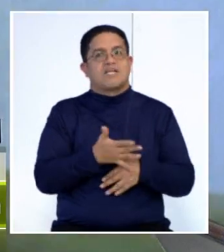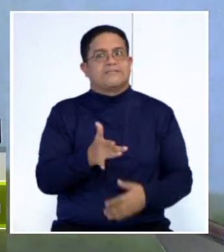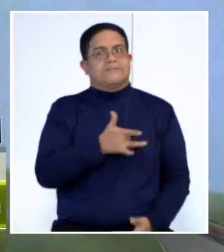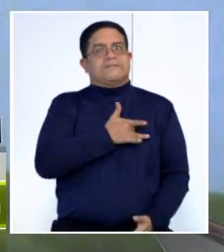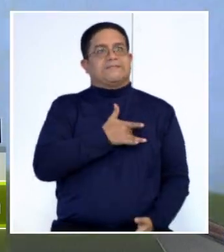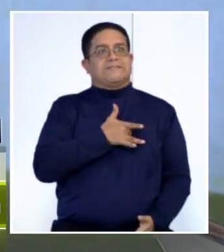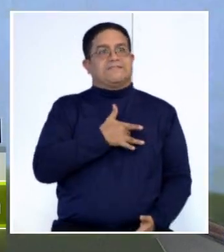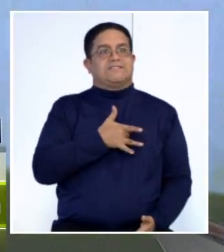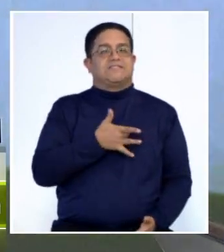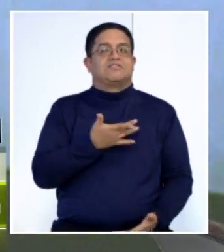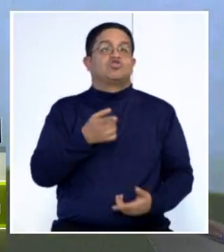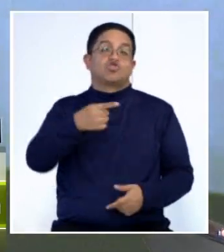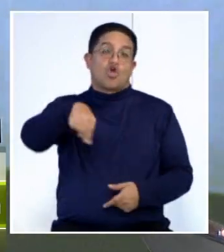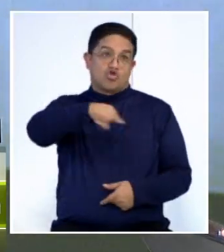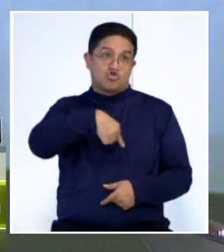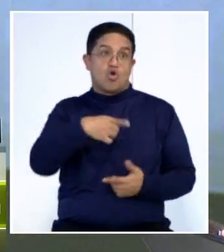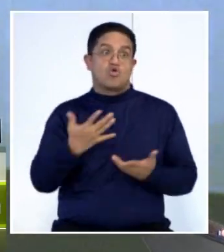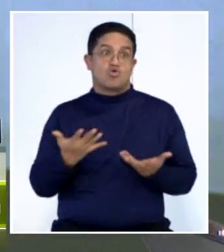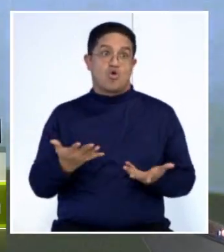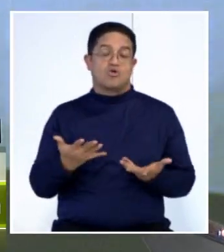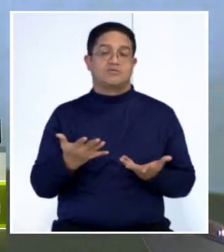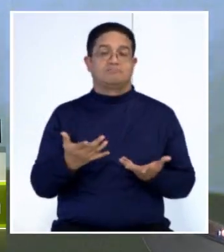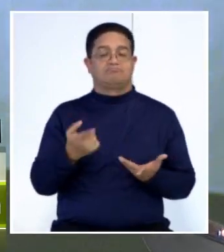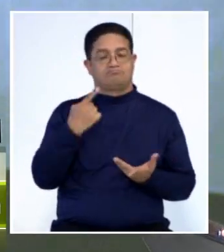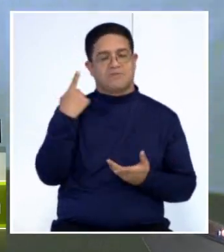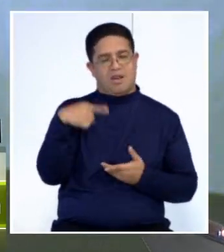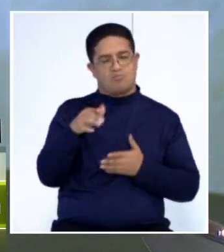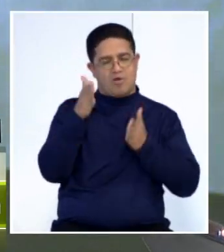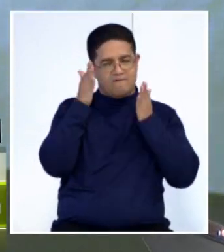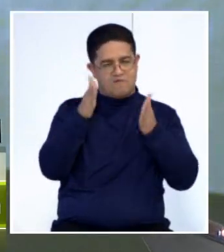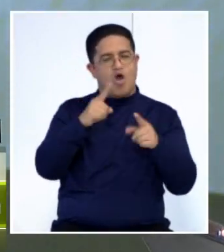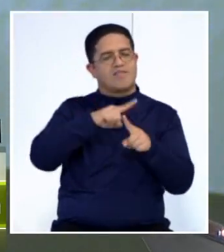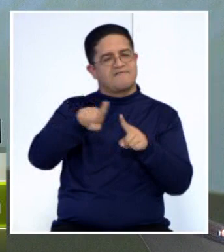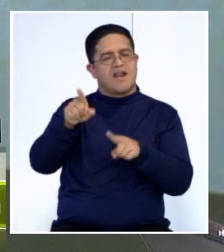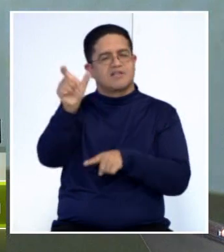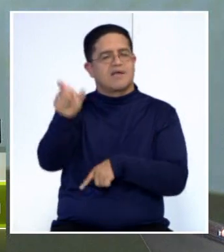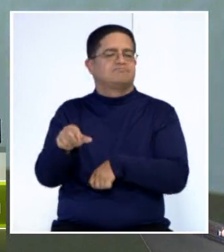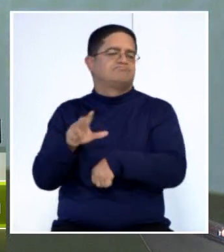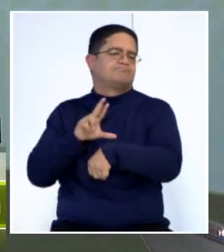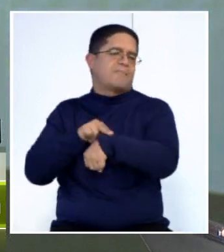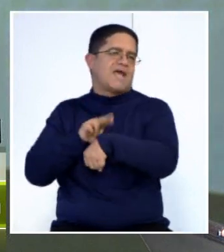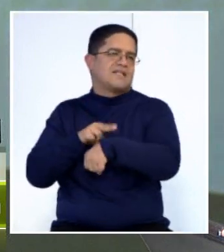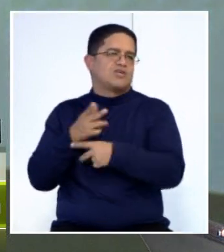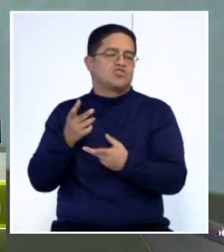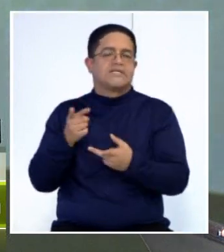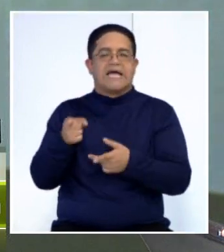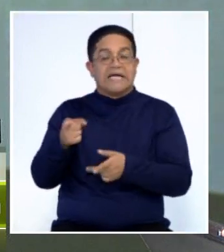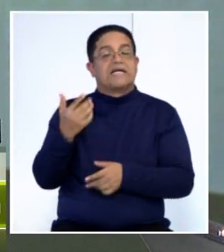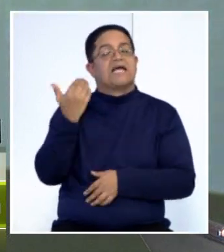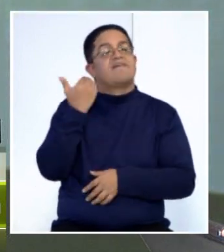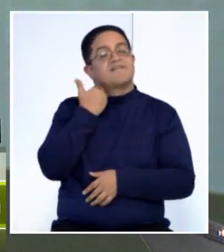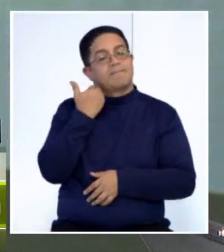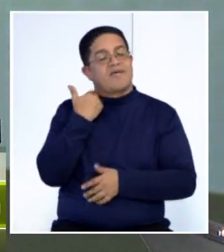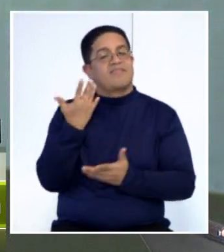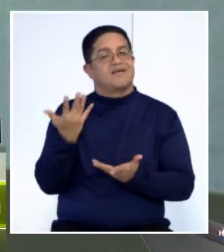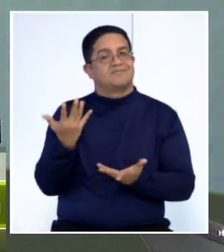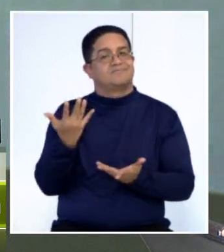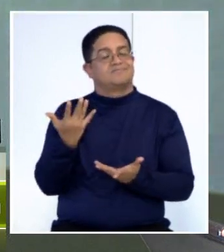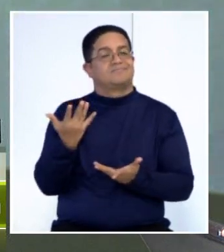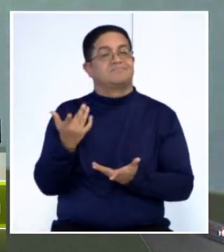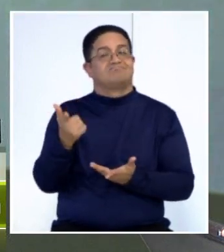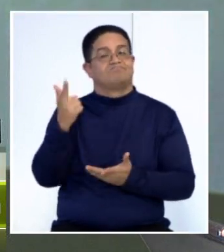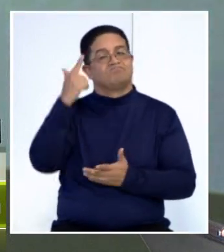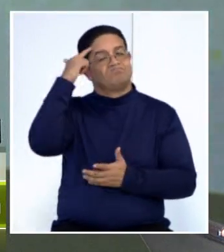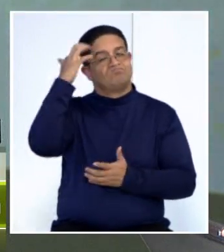incluso por eso nosotros los psiquiatras tenemos un enfoque diferente a otras especialidades, porque bueno, no, ya esto es una enfermedad, prácticamente un síndrome